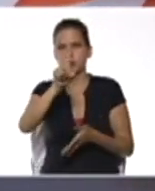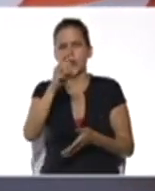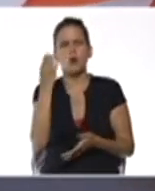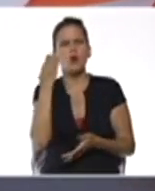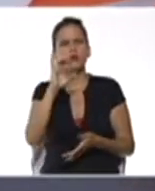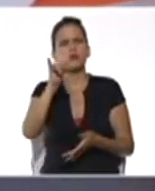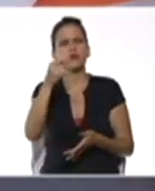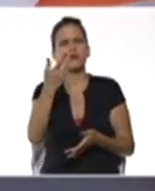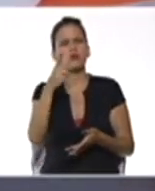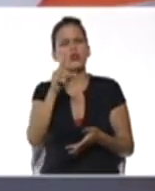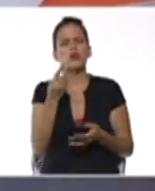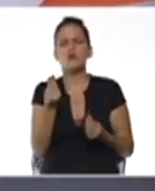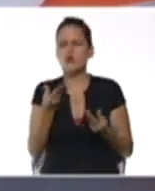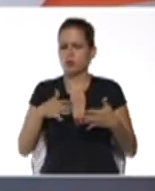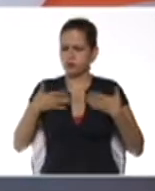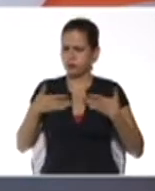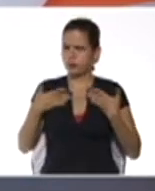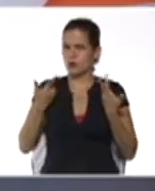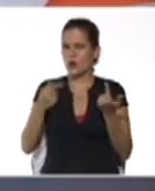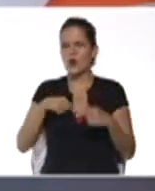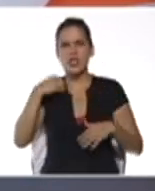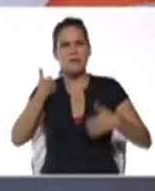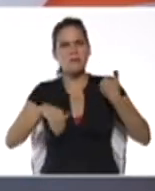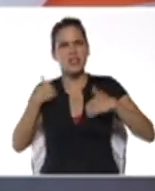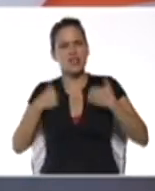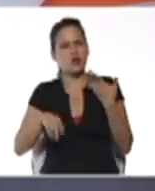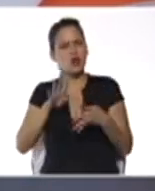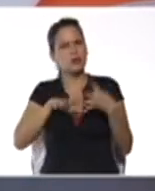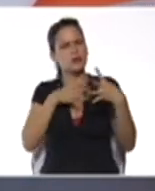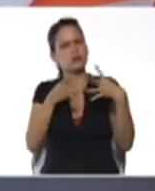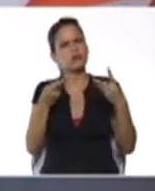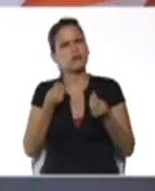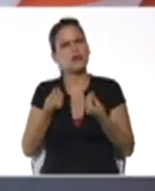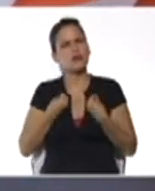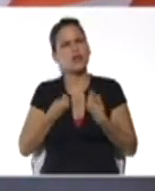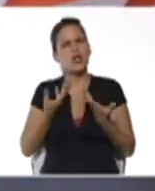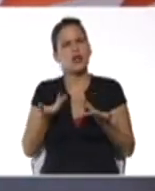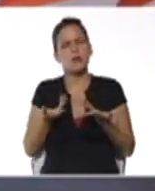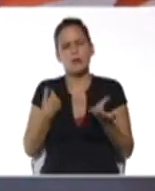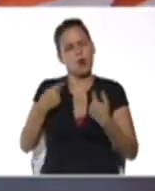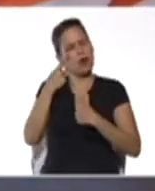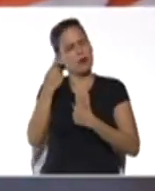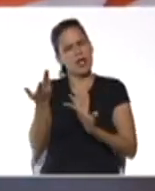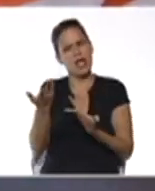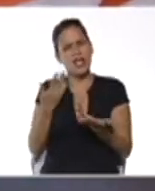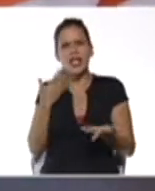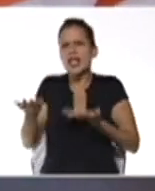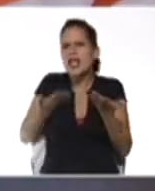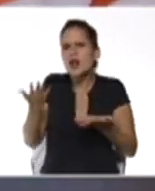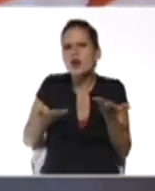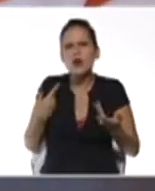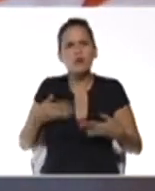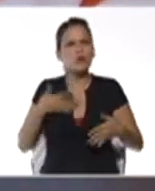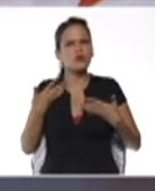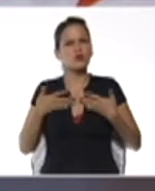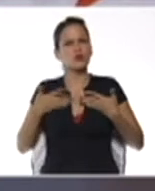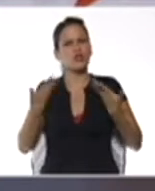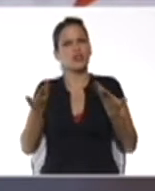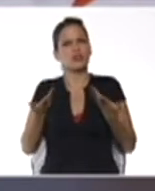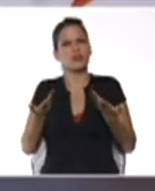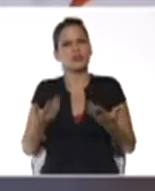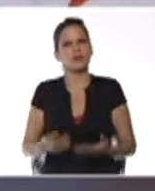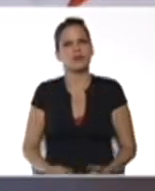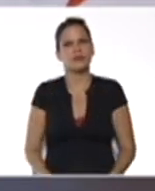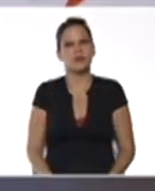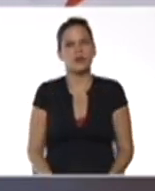está muy emocionado con este miércoles de Matemáticas para la Vida. Vamos a ver qué es lo que lo emociona tanto el día de hoy.